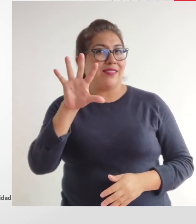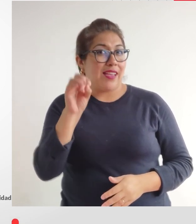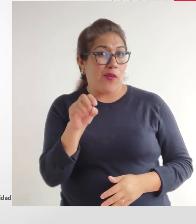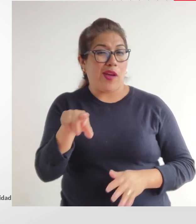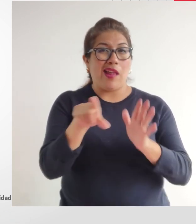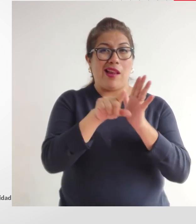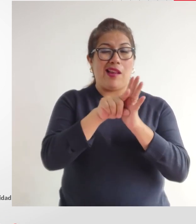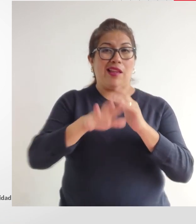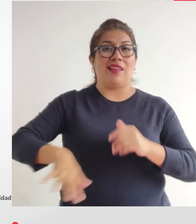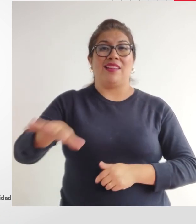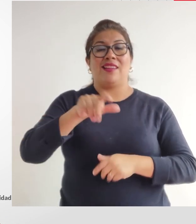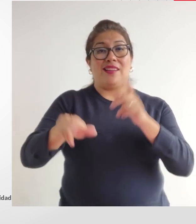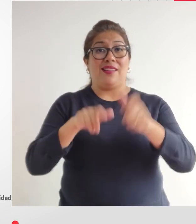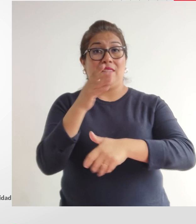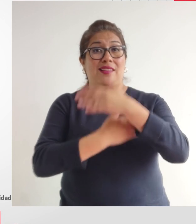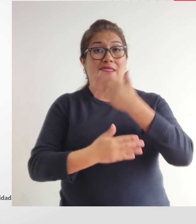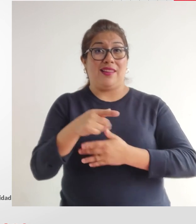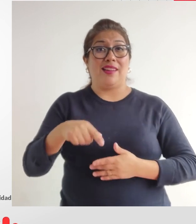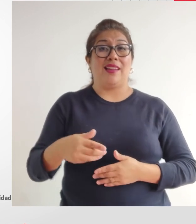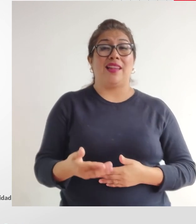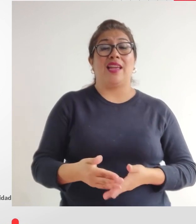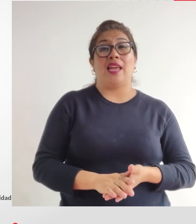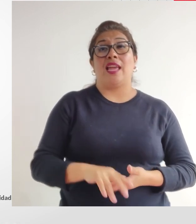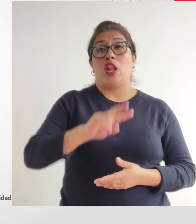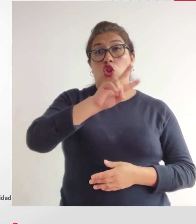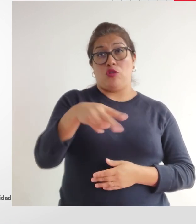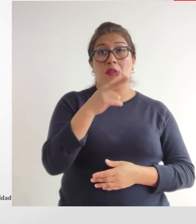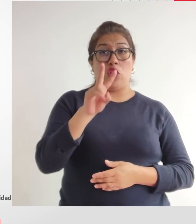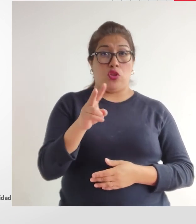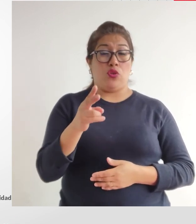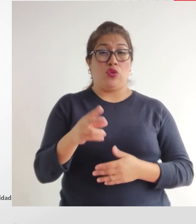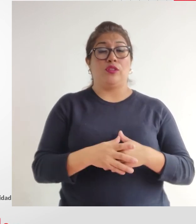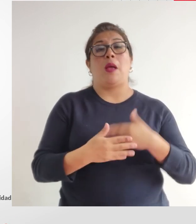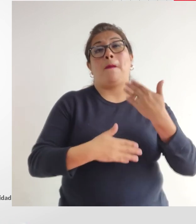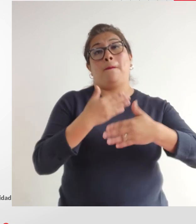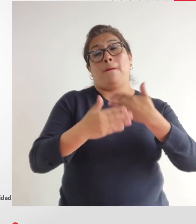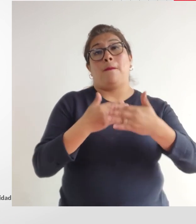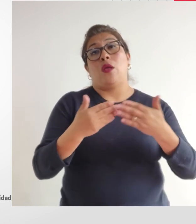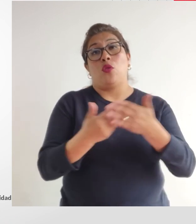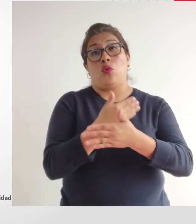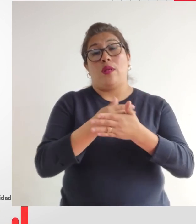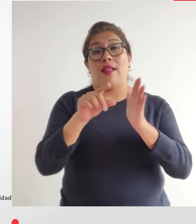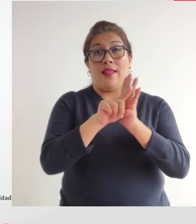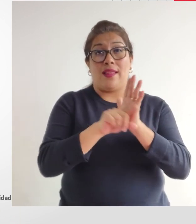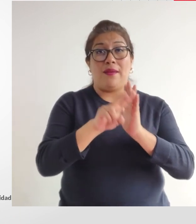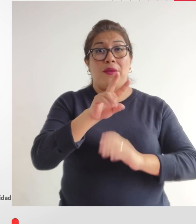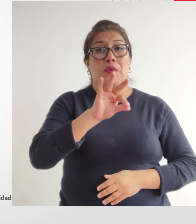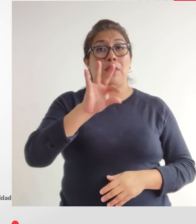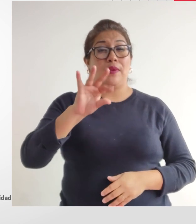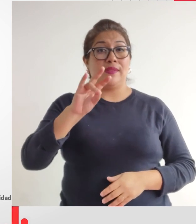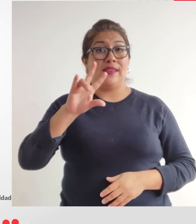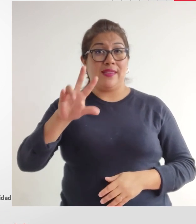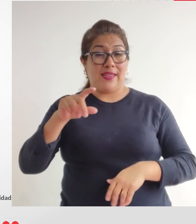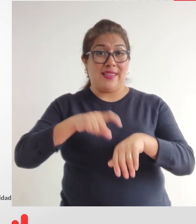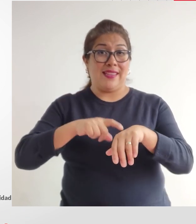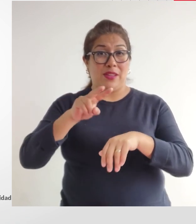Ley General de la Persona con Discapacidad, que en el 2002 se dio una nueva ley. Se publicó la 29973,